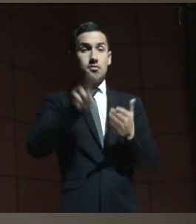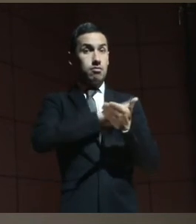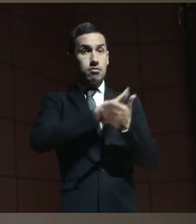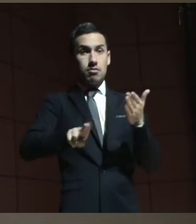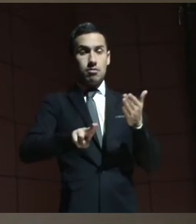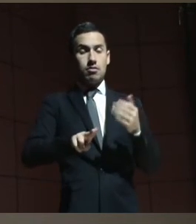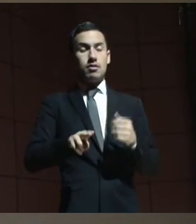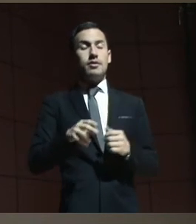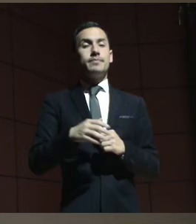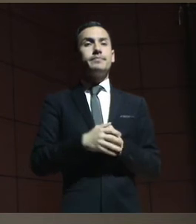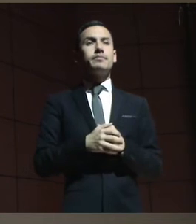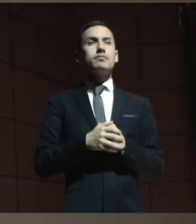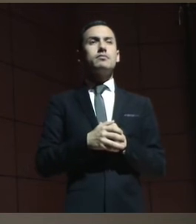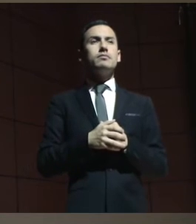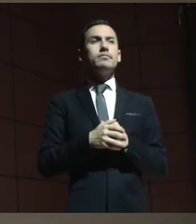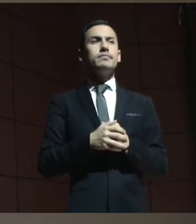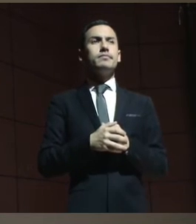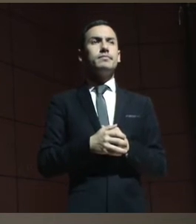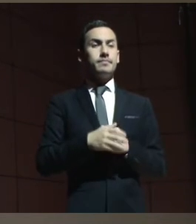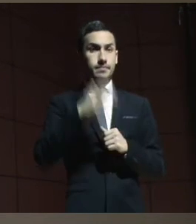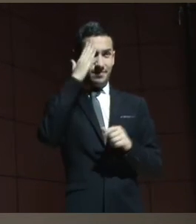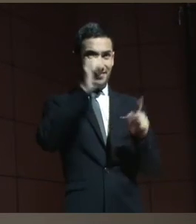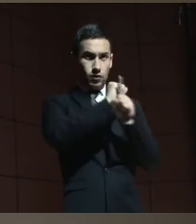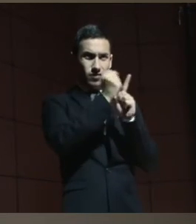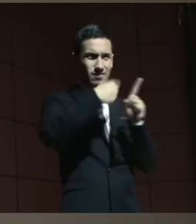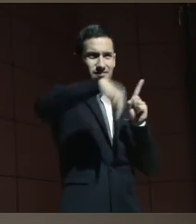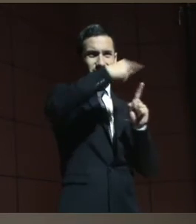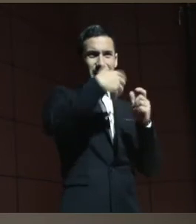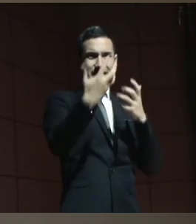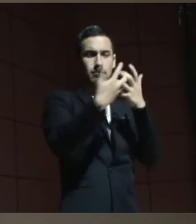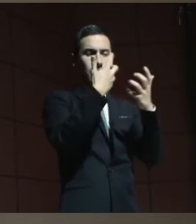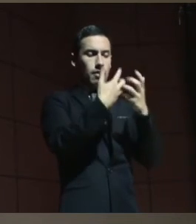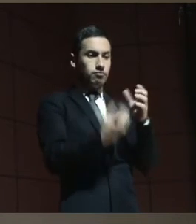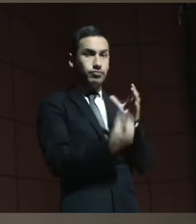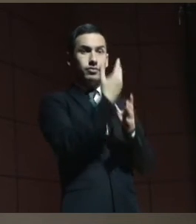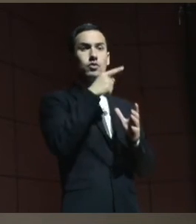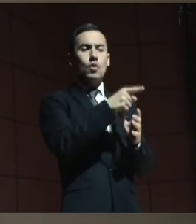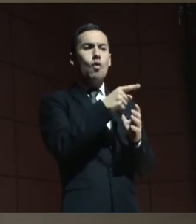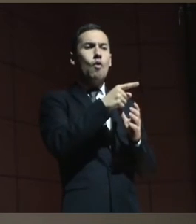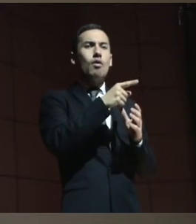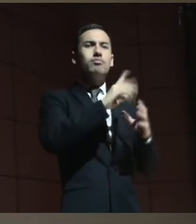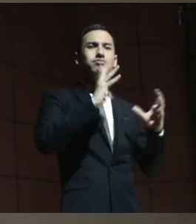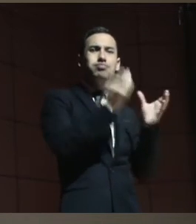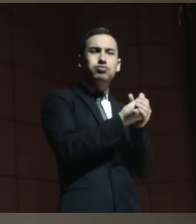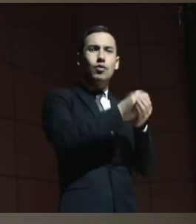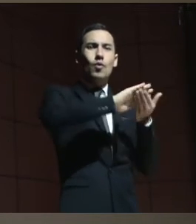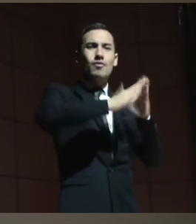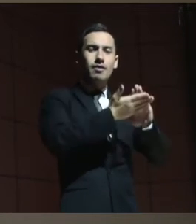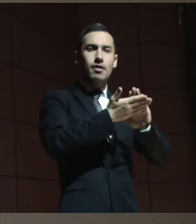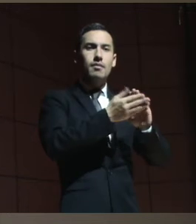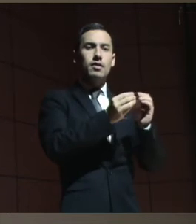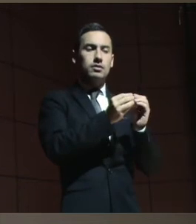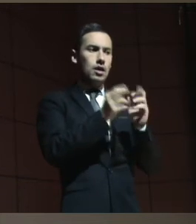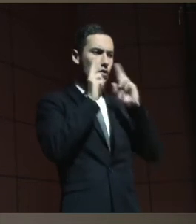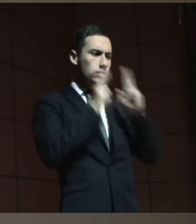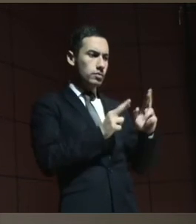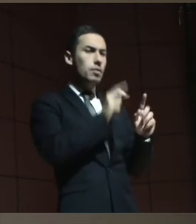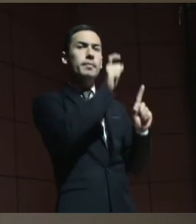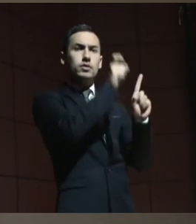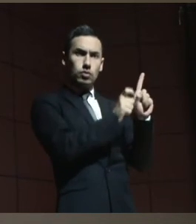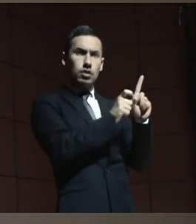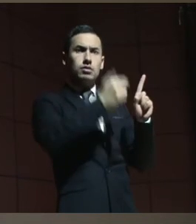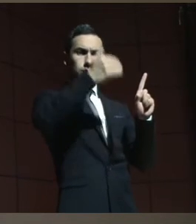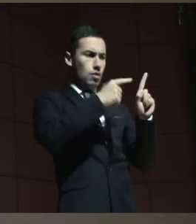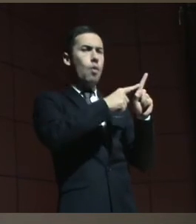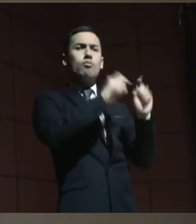cuidados continuos, un sistema de inclusión comunitaria y un sistema de reconocimiento de la capacidad jurídica de